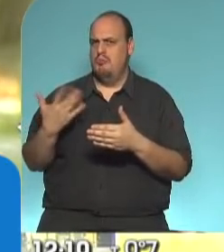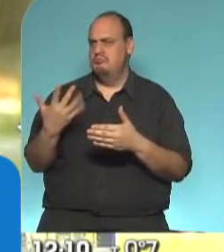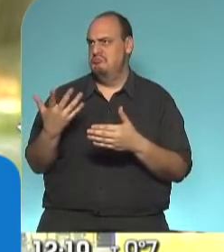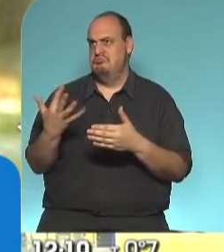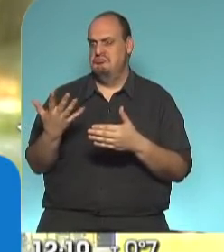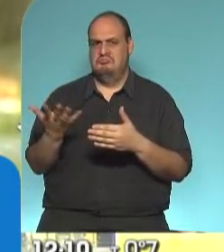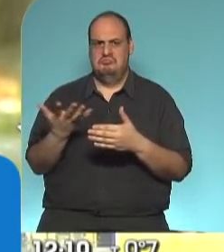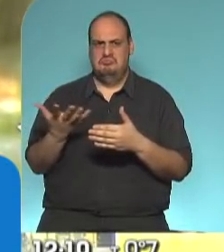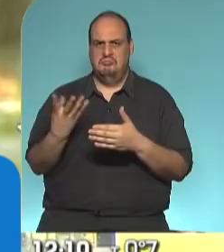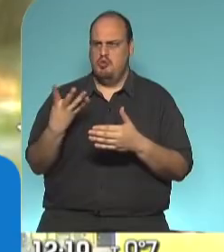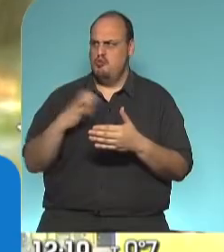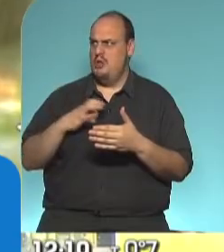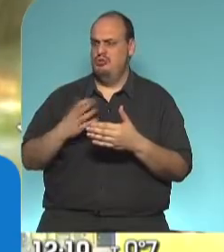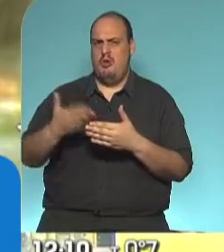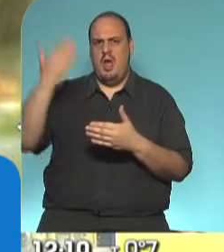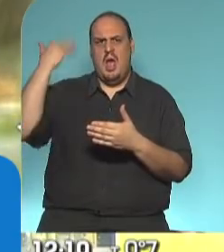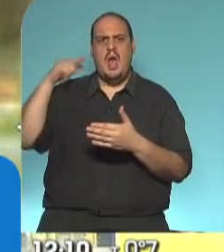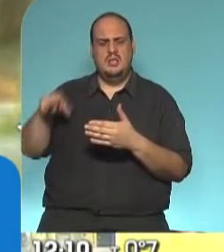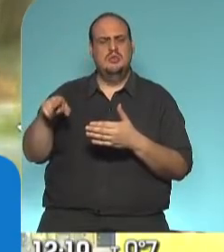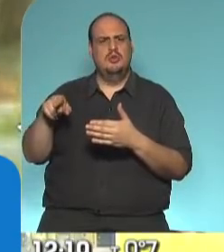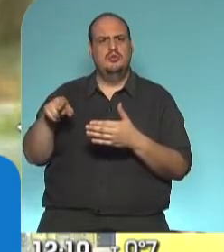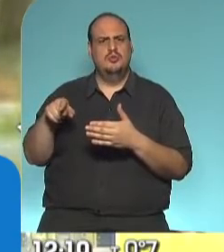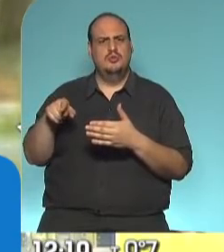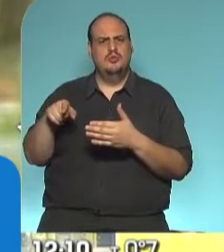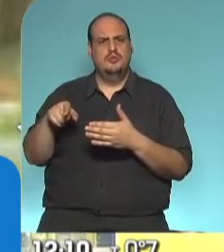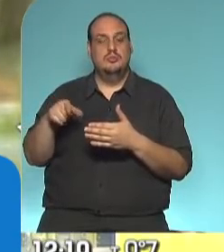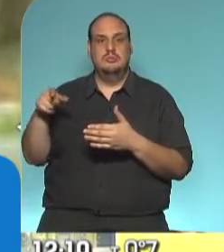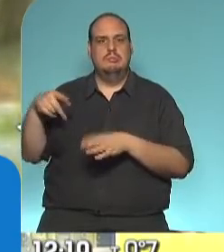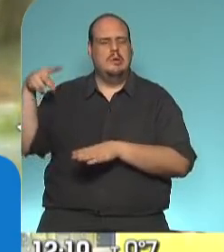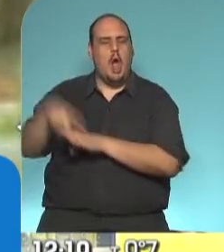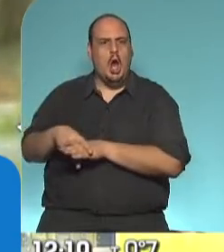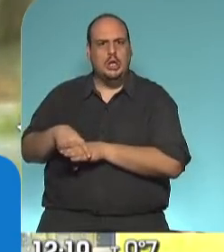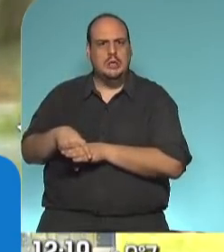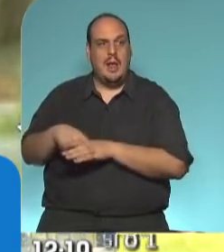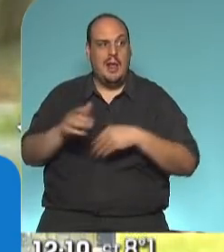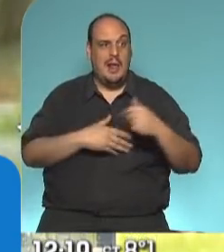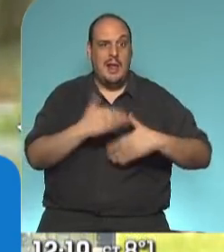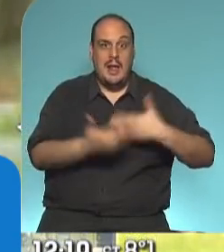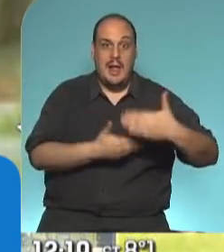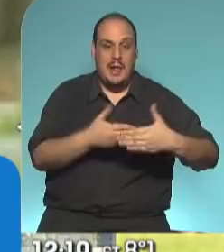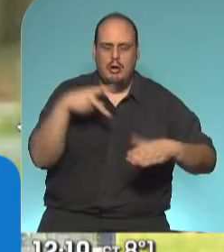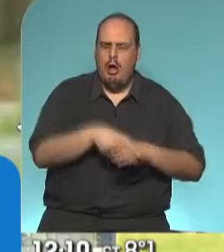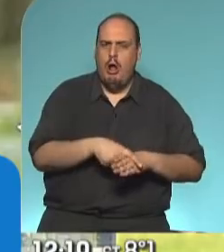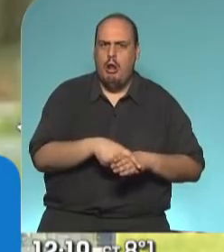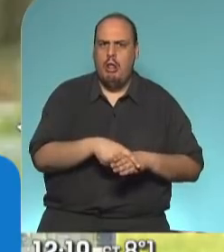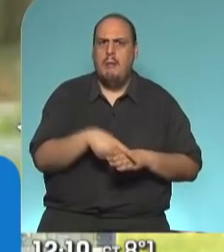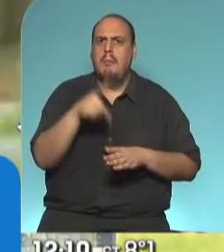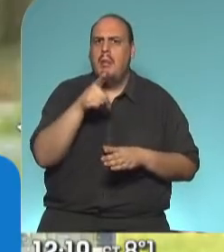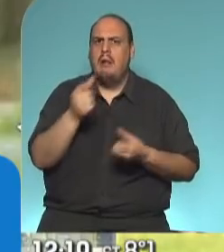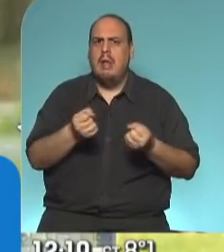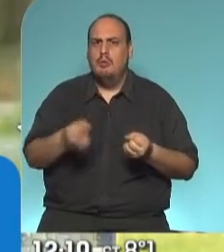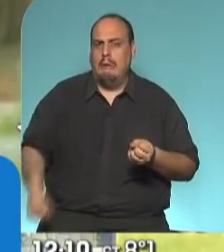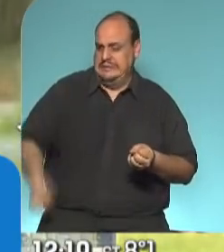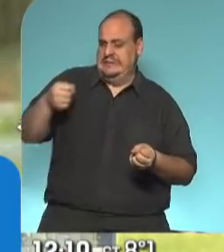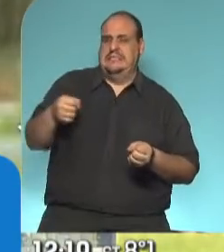cuatro años, tuvieron un parate, un freno de mano que perjudicó,